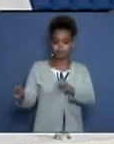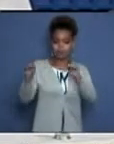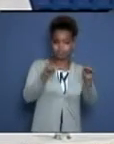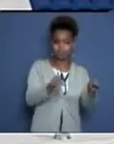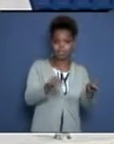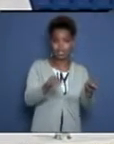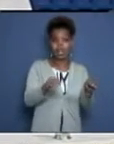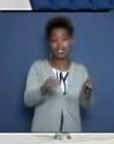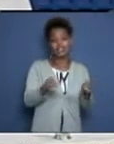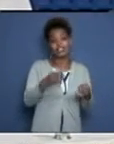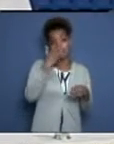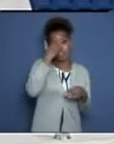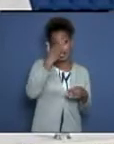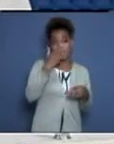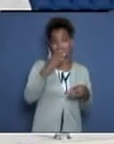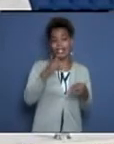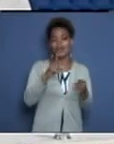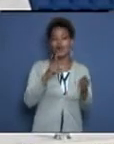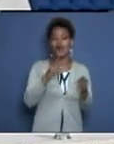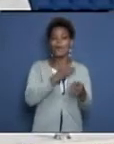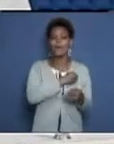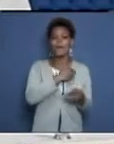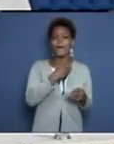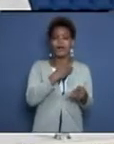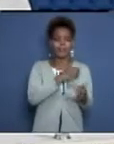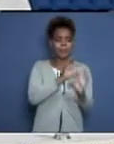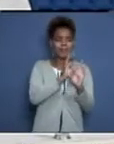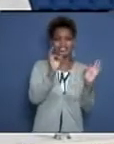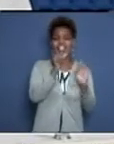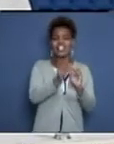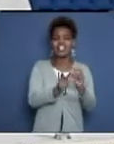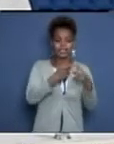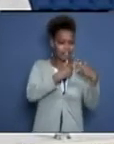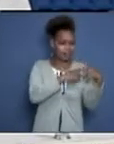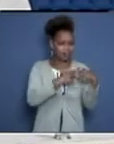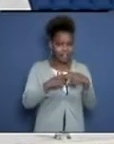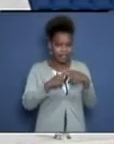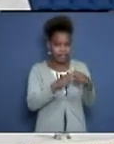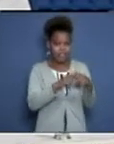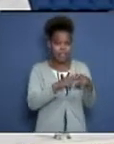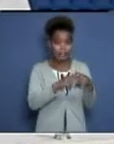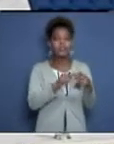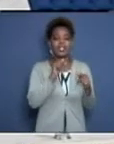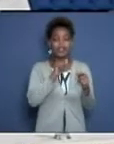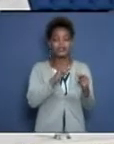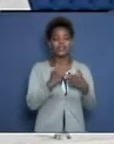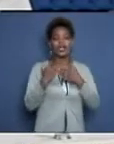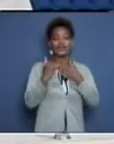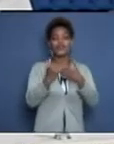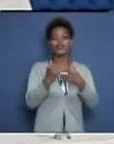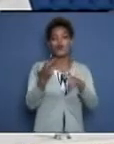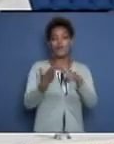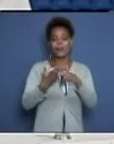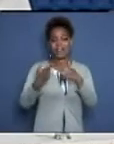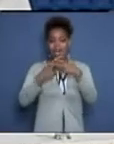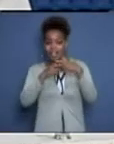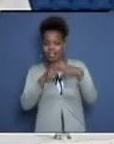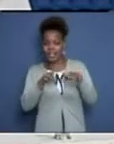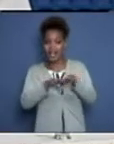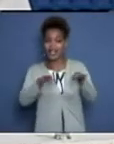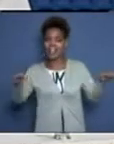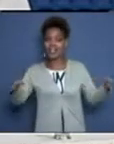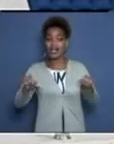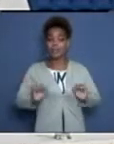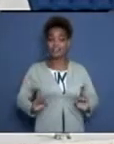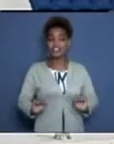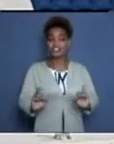camillas y adaptar carros para el tipo de transportación de los pacientes postrados, que es la mayor dificultad que hoy tenemos aquí en el municipio de Cabecero